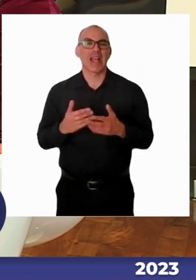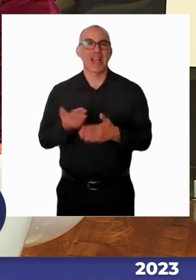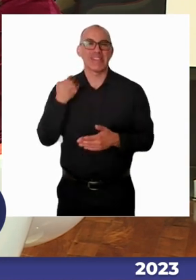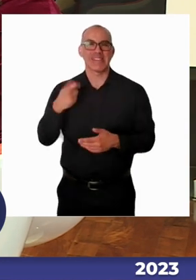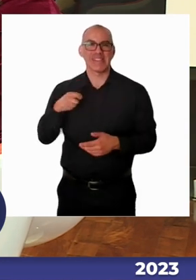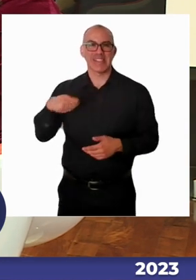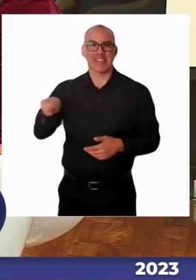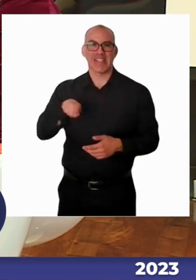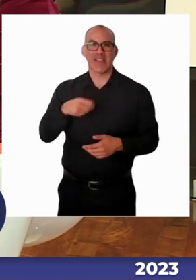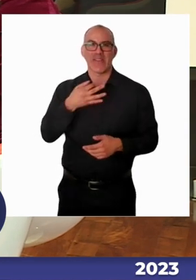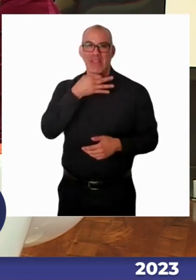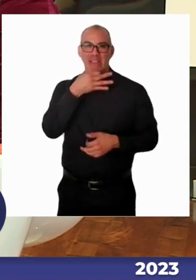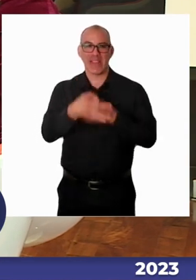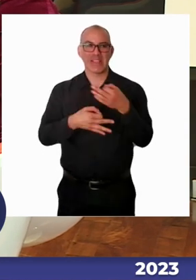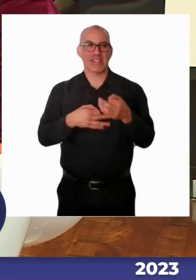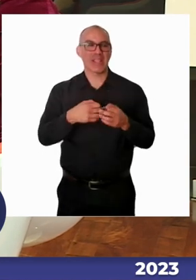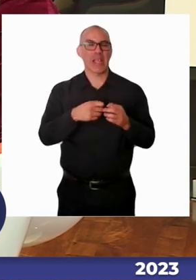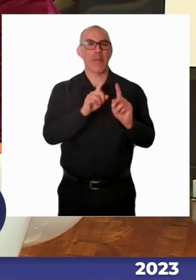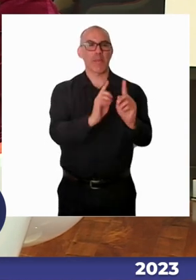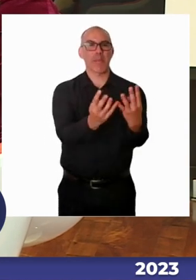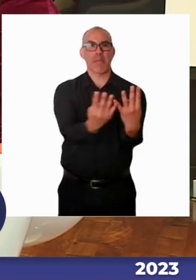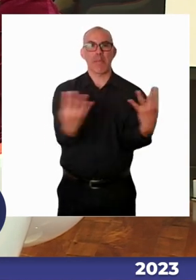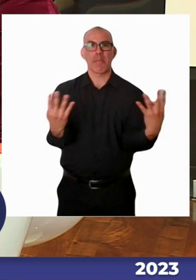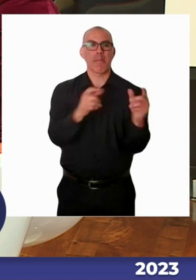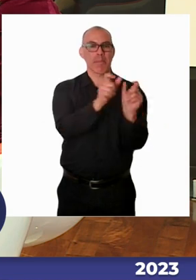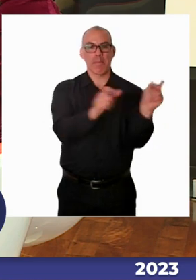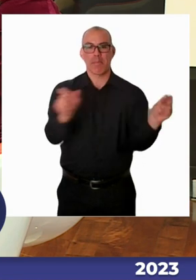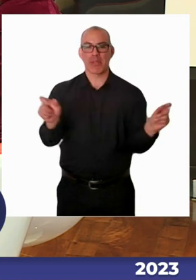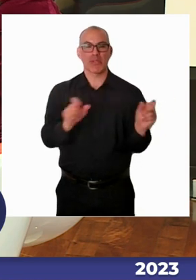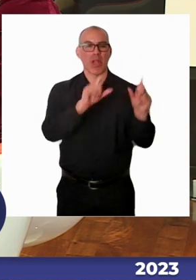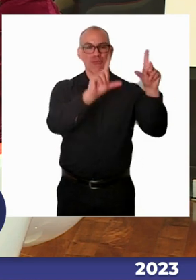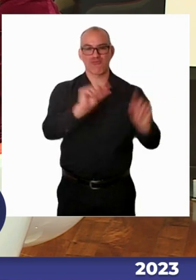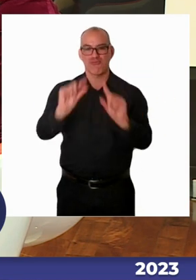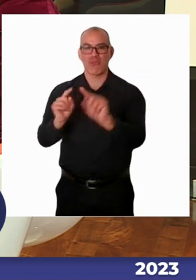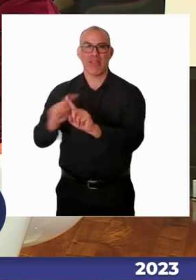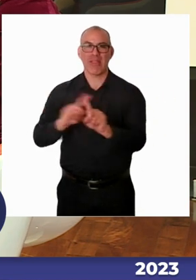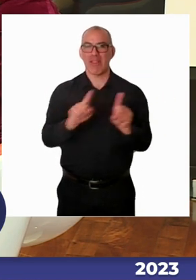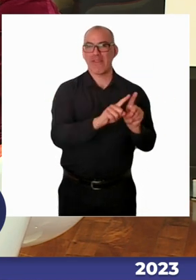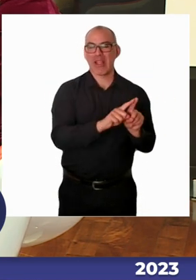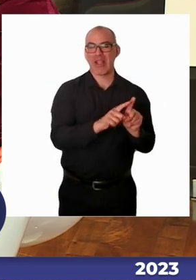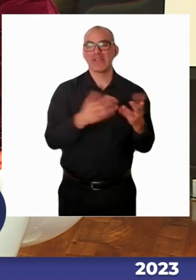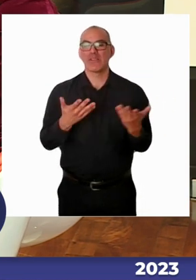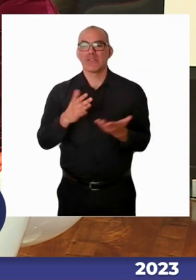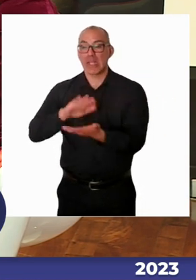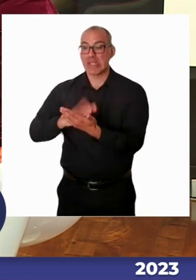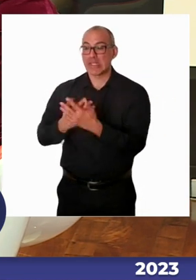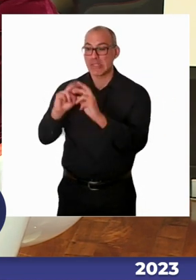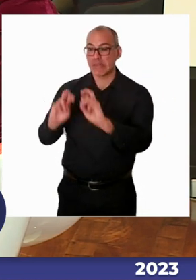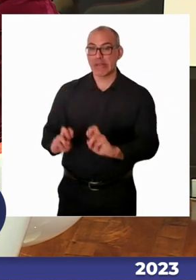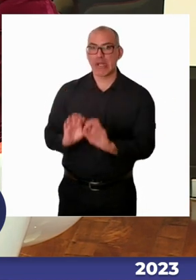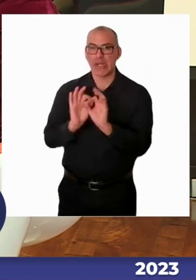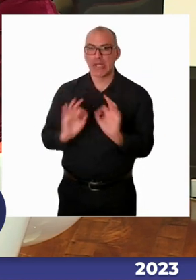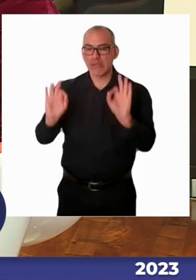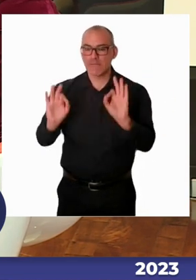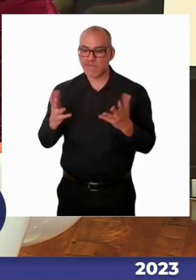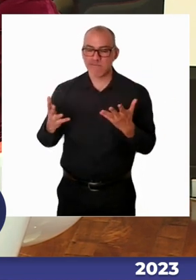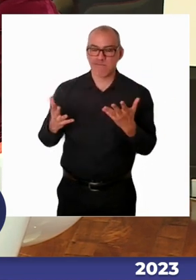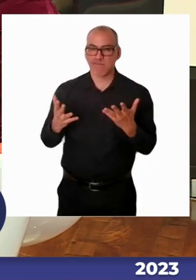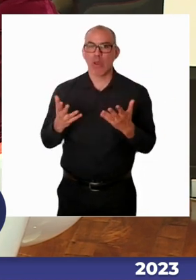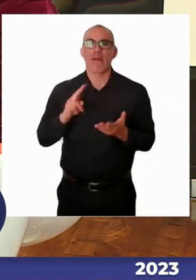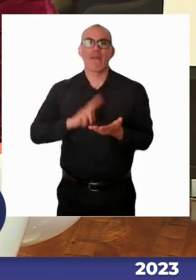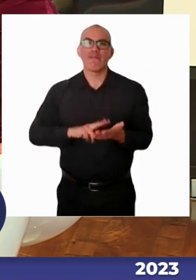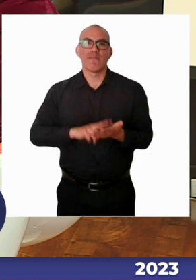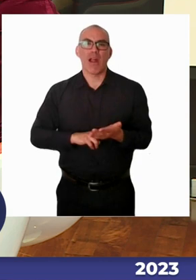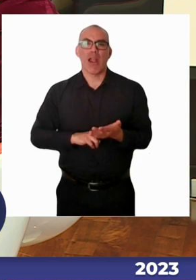hacer esta segregación o esta exclusión, que no solamente está a veces en el acceso, sino que también en las prácticas y en lo que va sucediendo